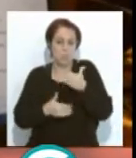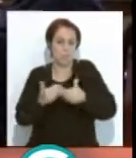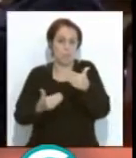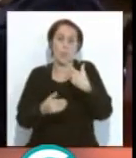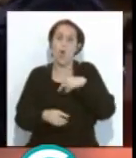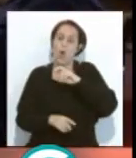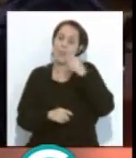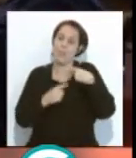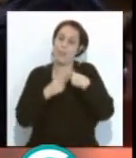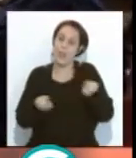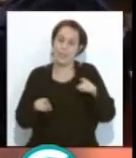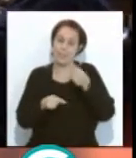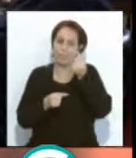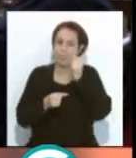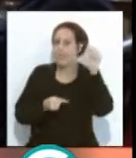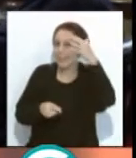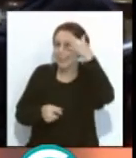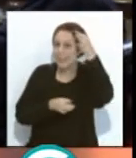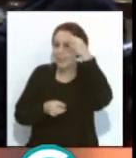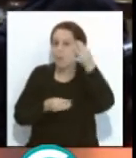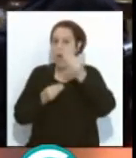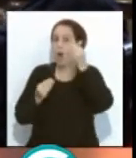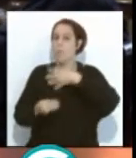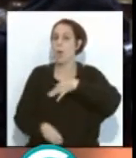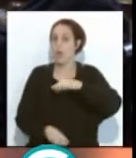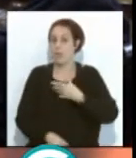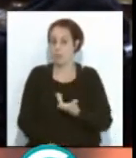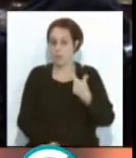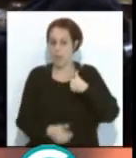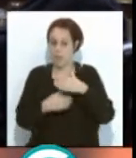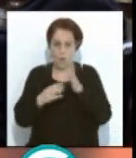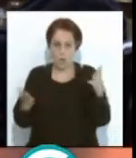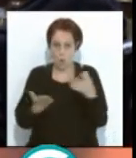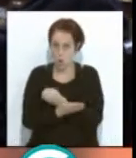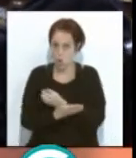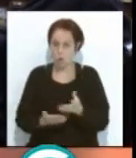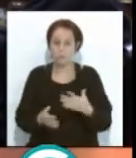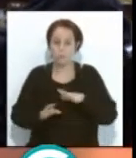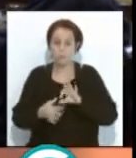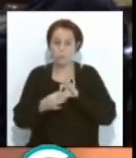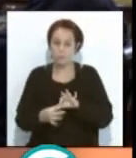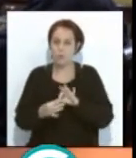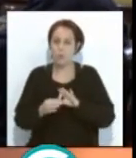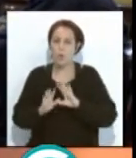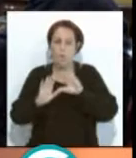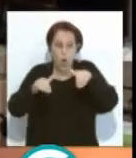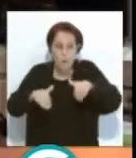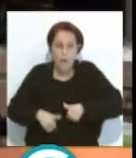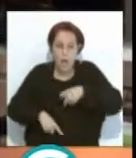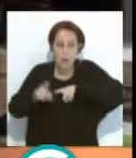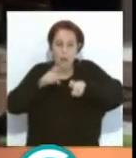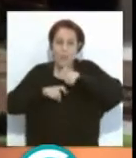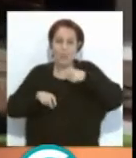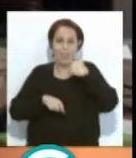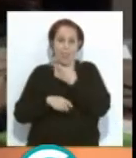matices o lo que podamos mejorar, que por supuesto está todo más que abierto. Pero en cuanto a volver atrás, como